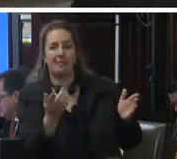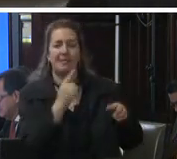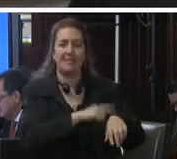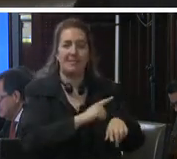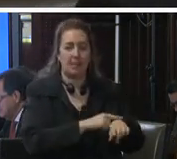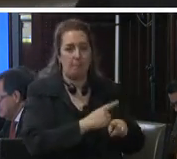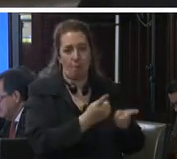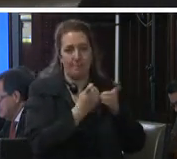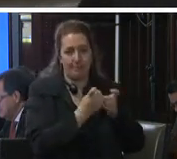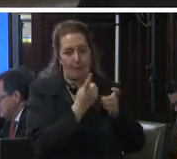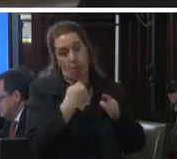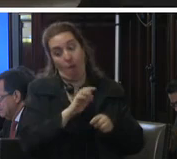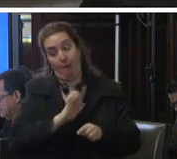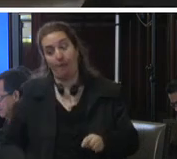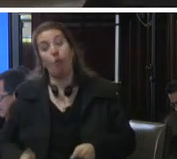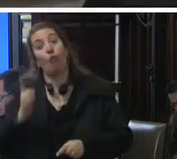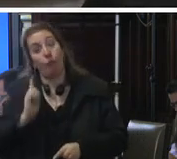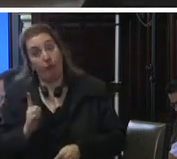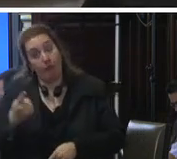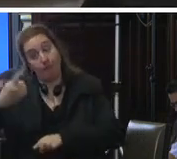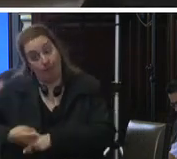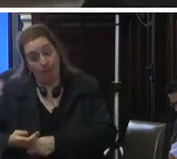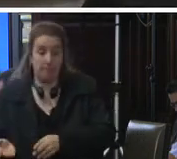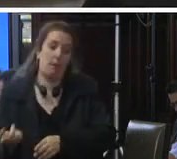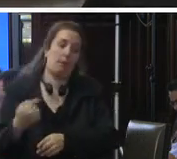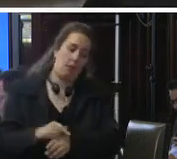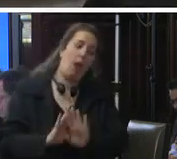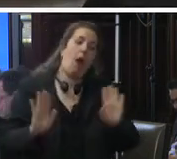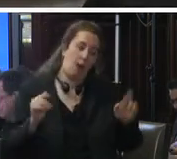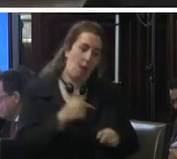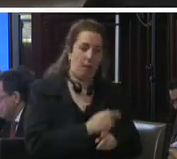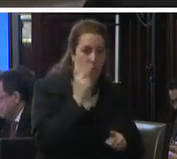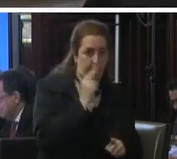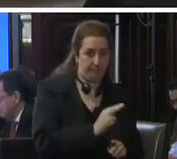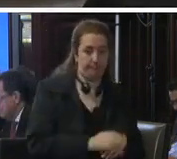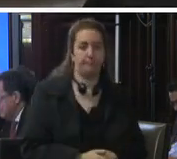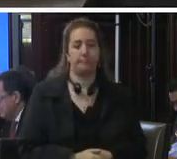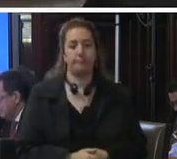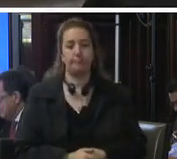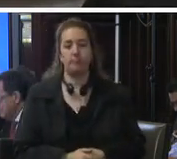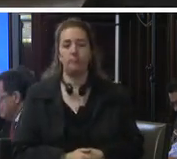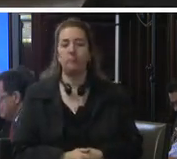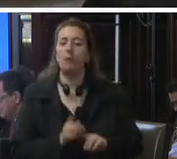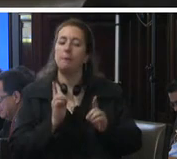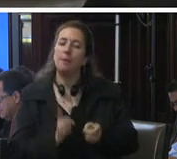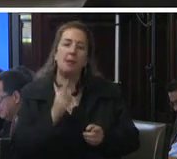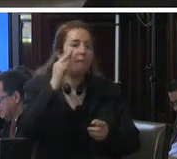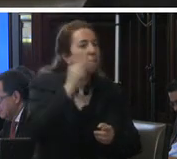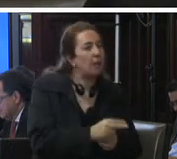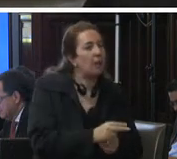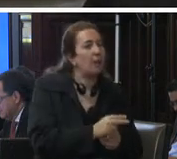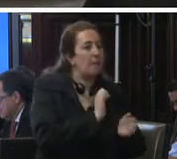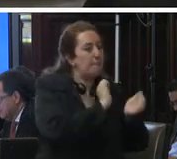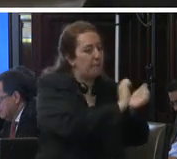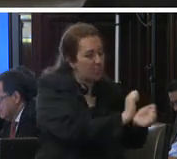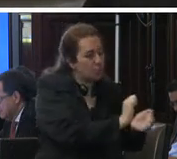parte pueda aportar una justificada una justificación adecuada garantizar la revisión periódica de la medida cautelar